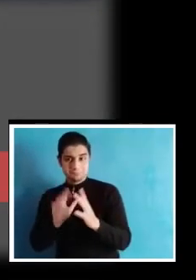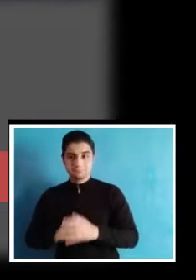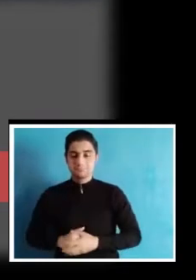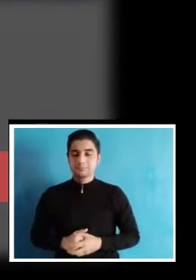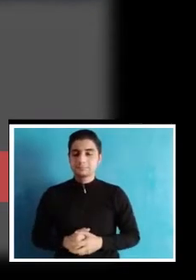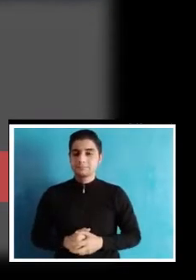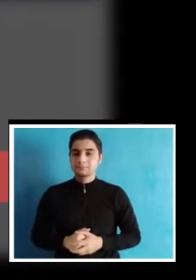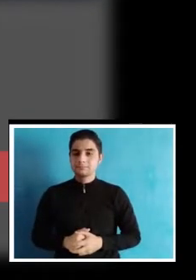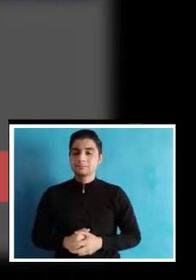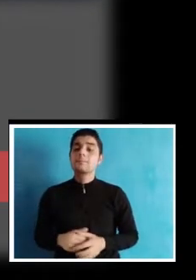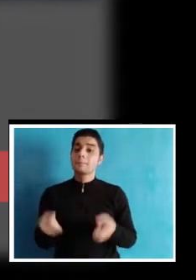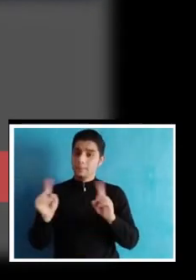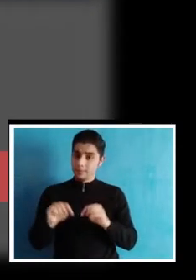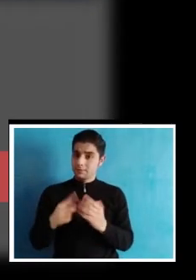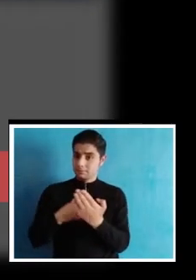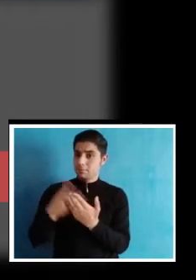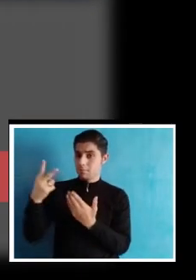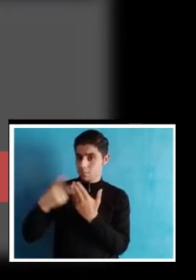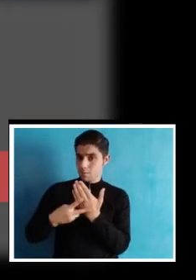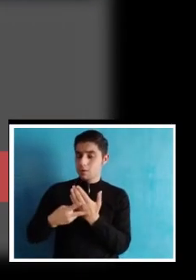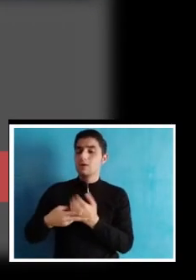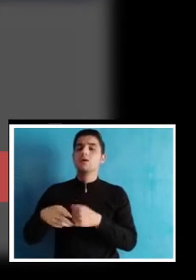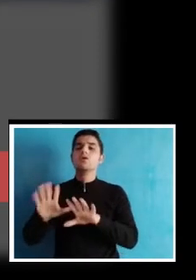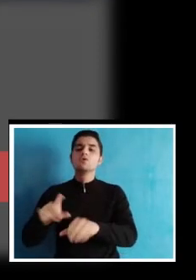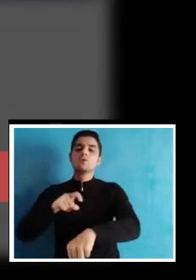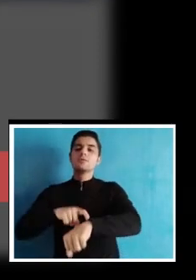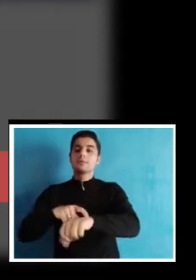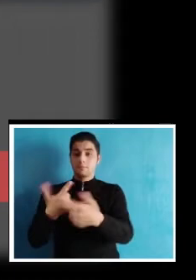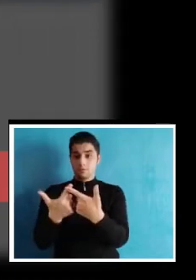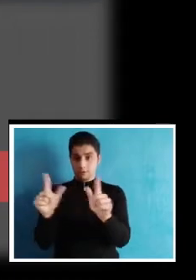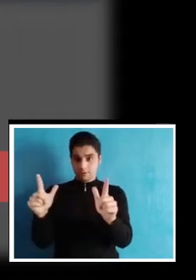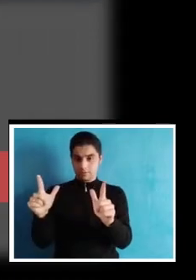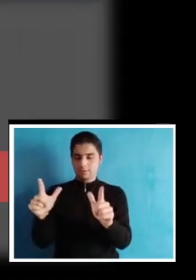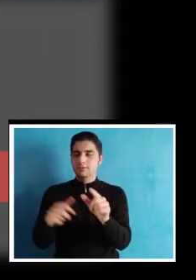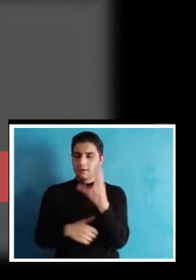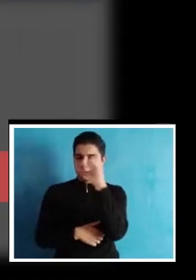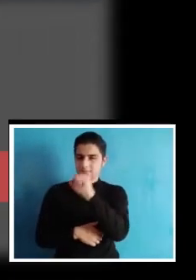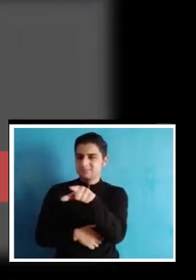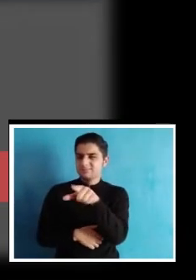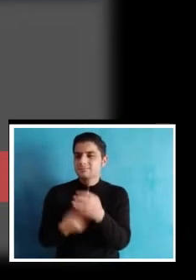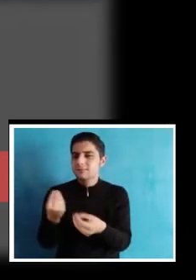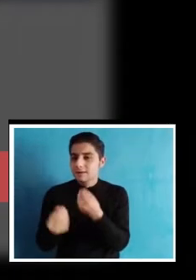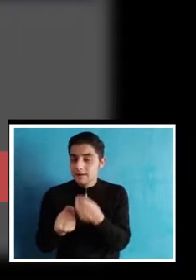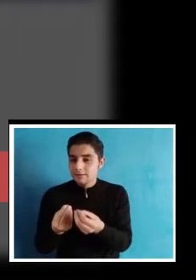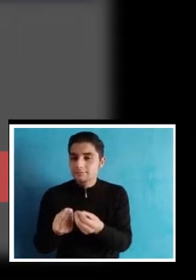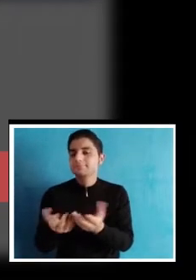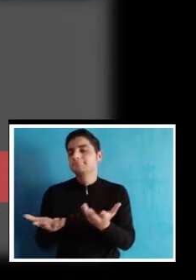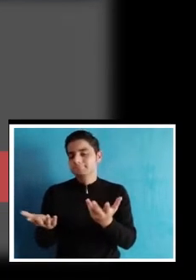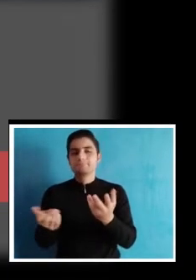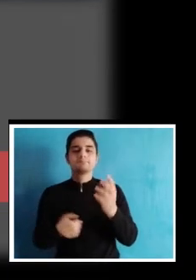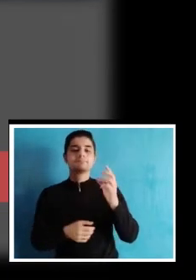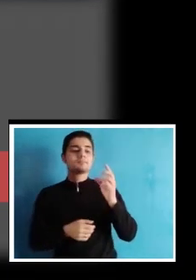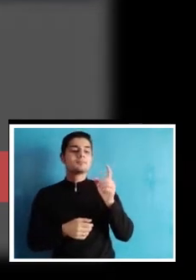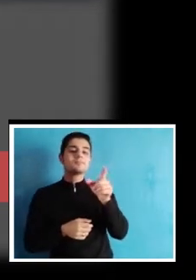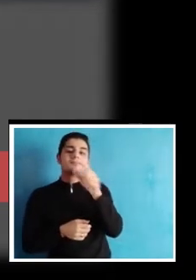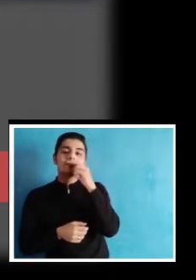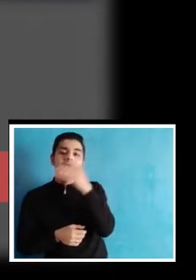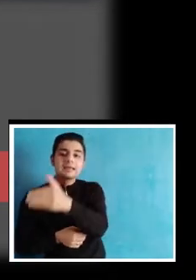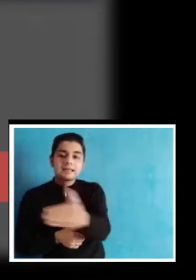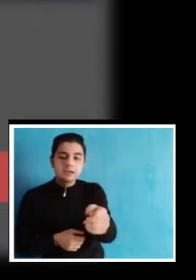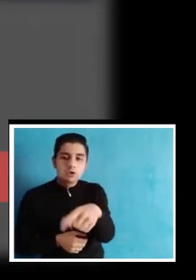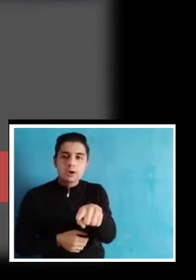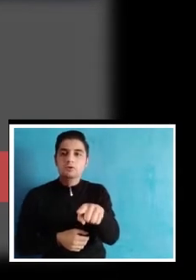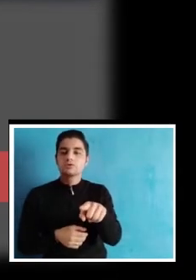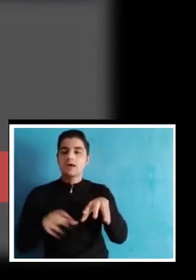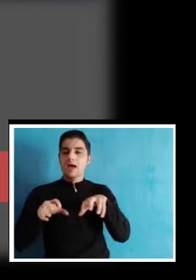También encontrarán el proyecto transversal de tiempo libre, que está fundamentado en generar en